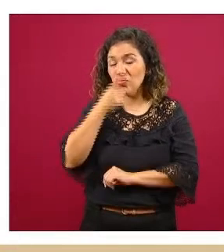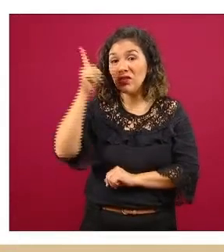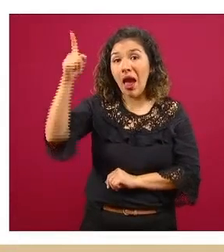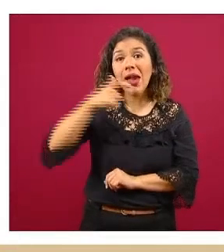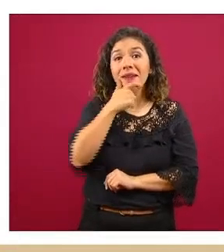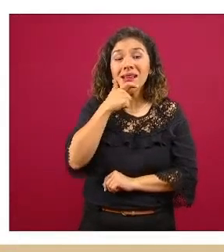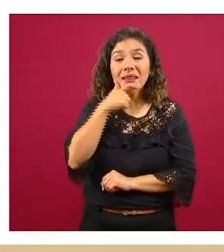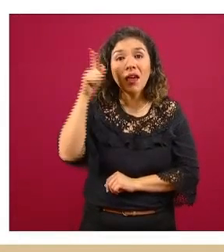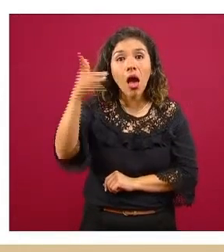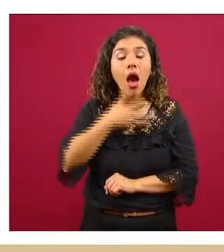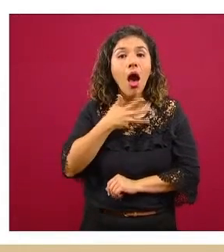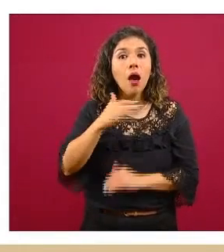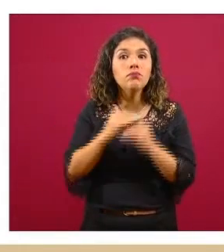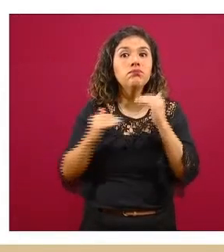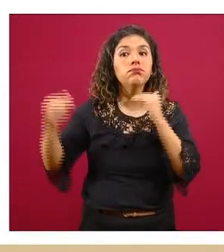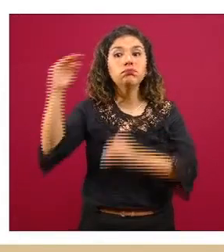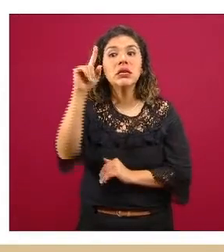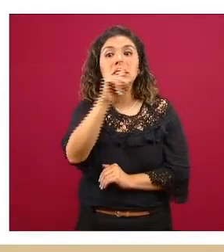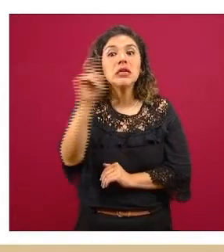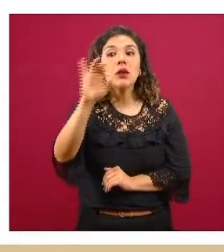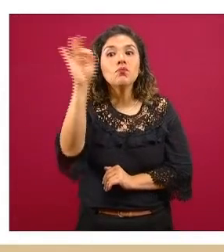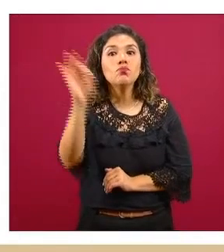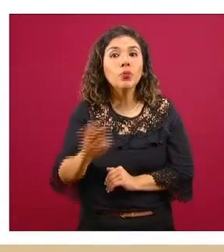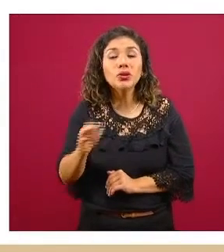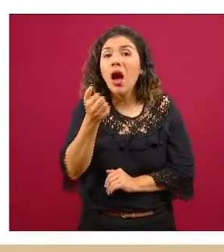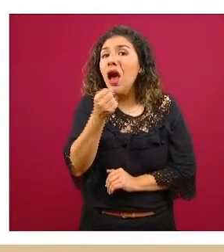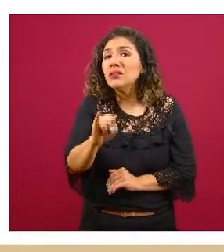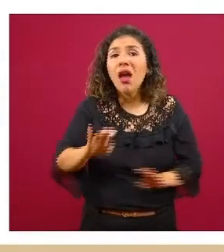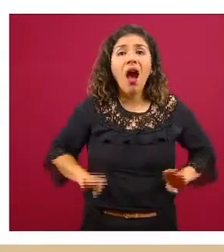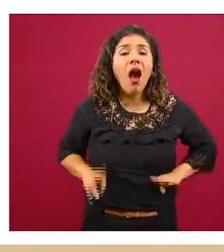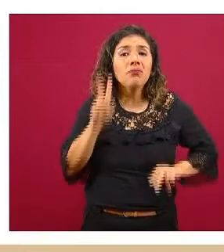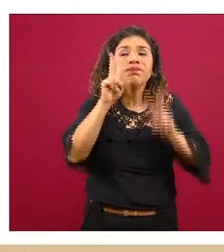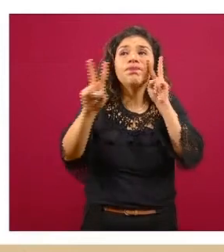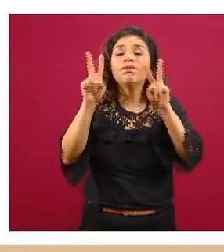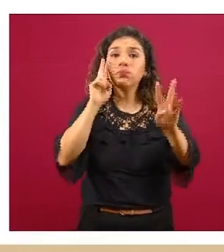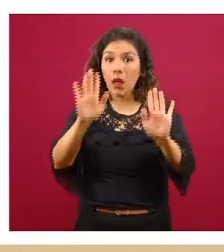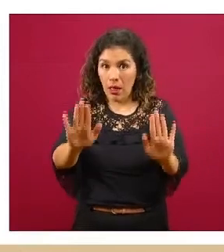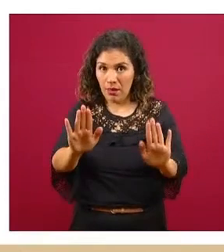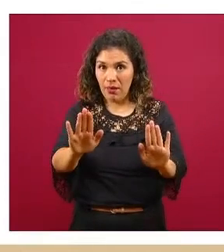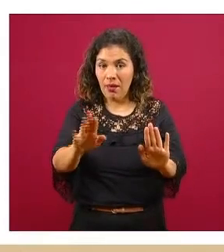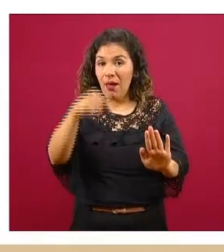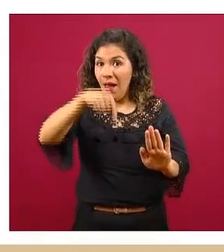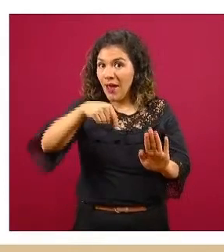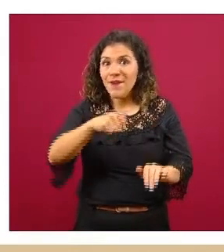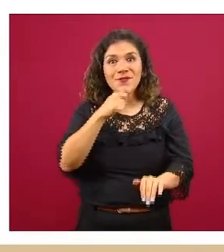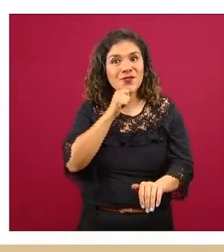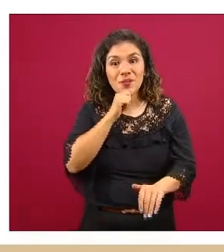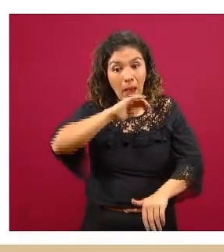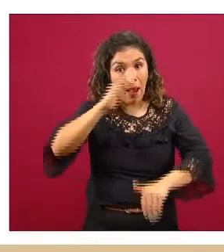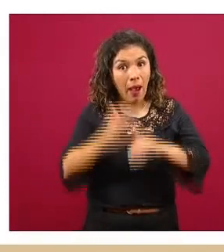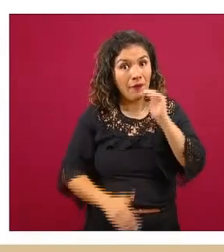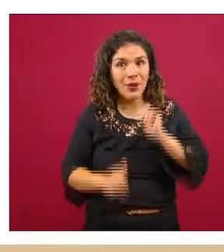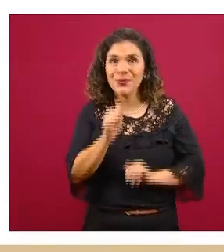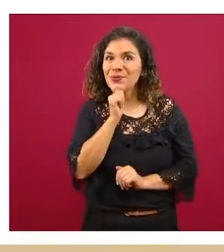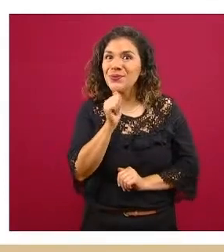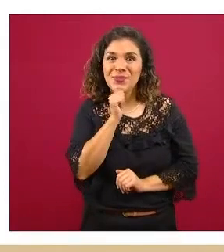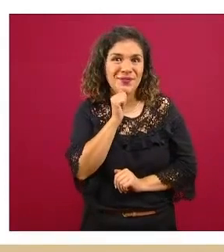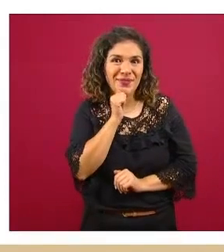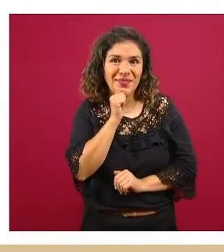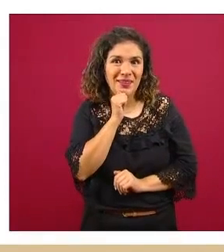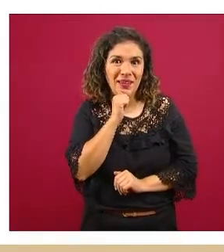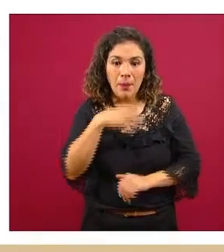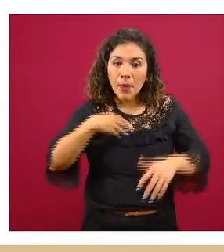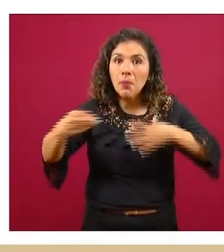Inglaterra se ha visto un exceso por arriba de 100 y así vamos a ver ahora hay que tomar que nosotros todavía no terminamos todavía no